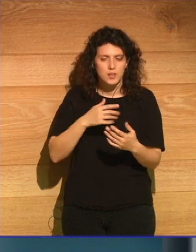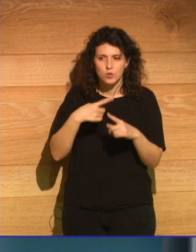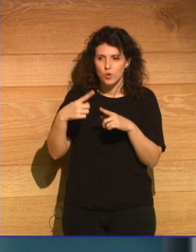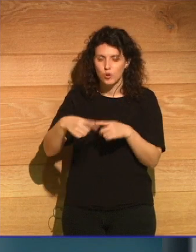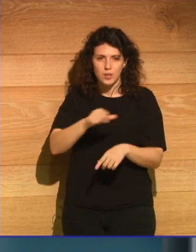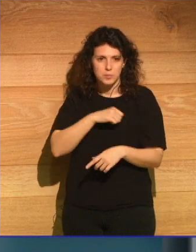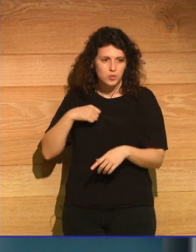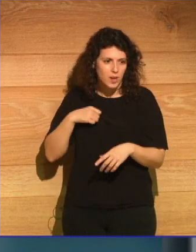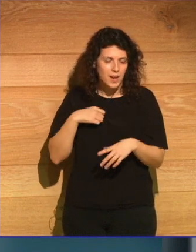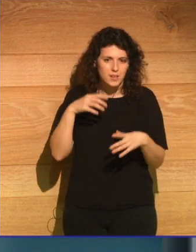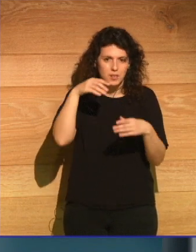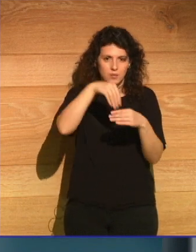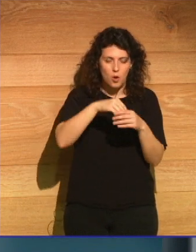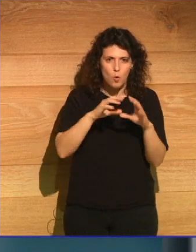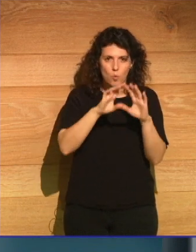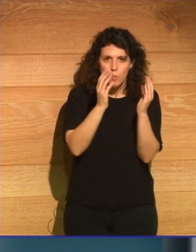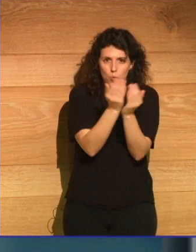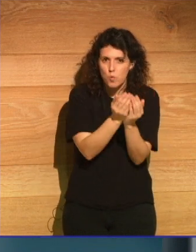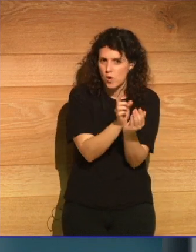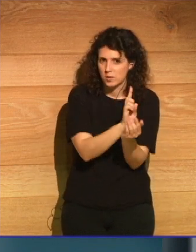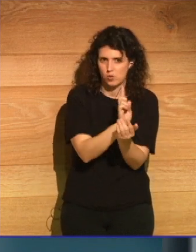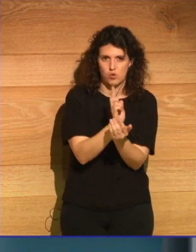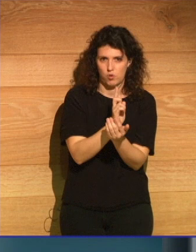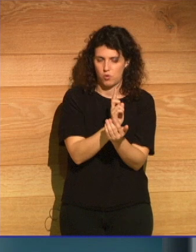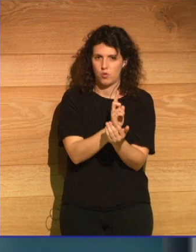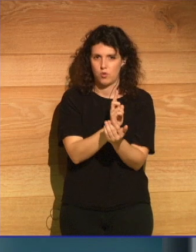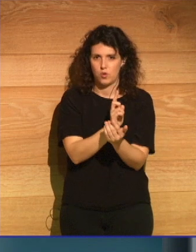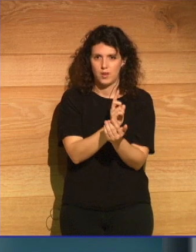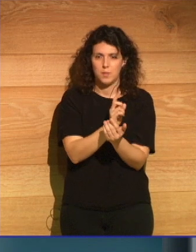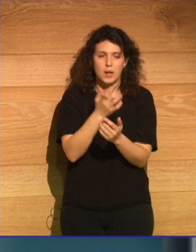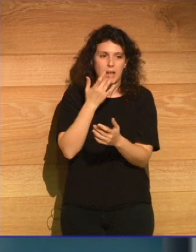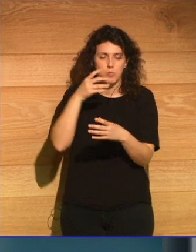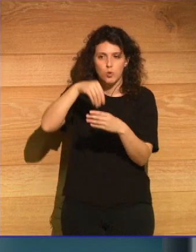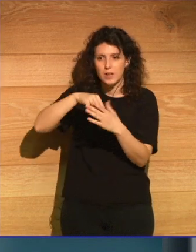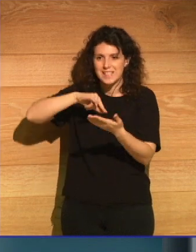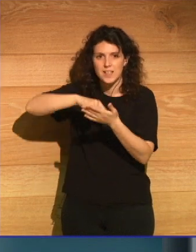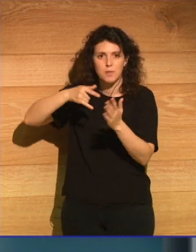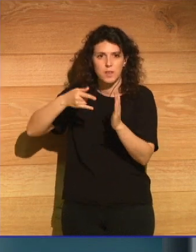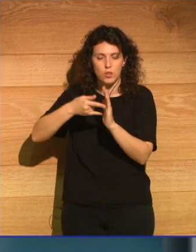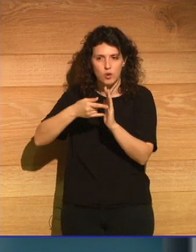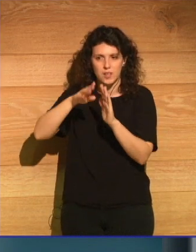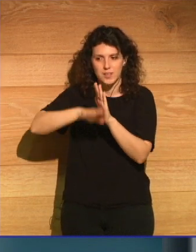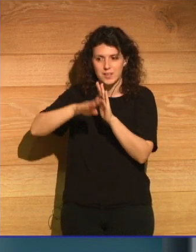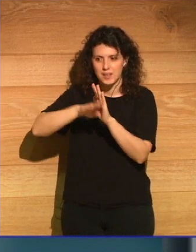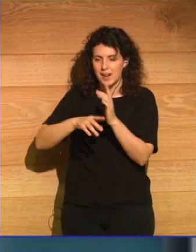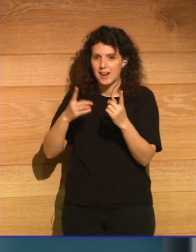en burbujas, sino en servidores hambrientos de energía.